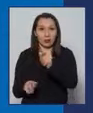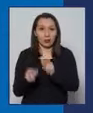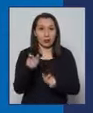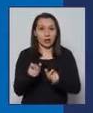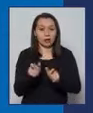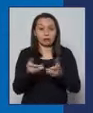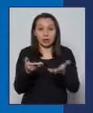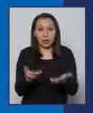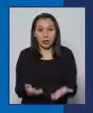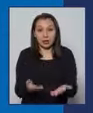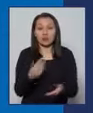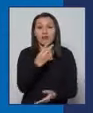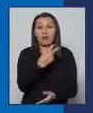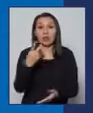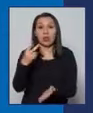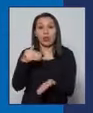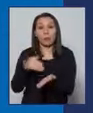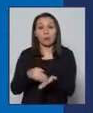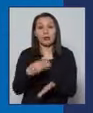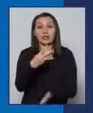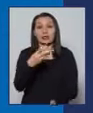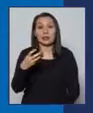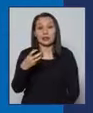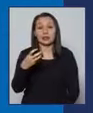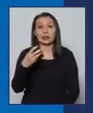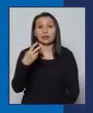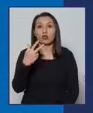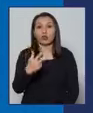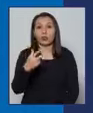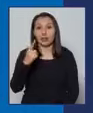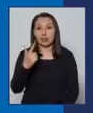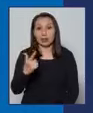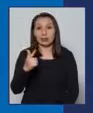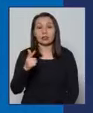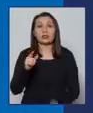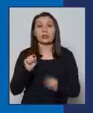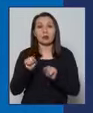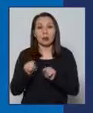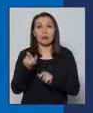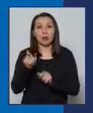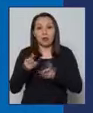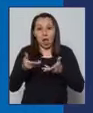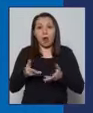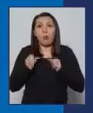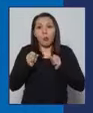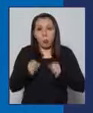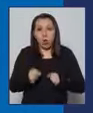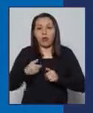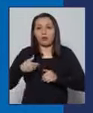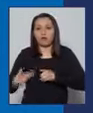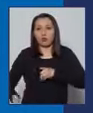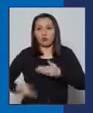de los cuales 22.387 son casos activos.